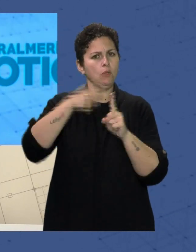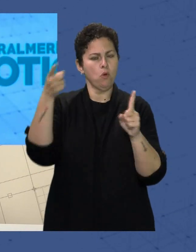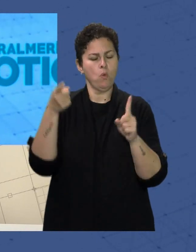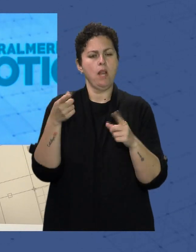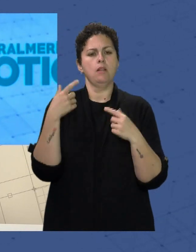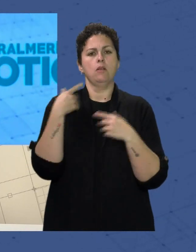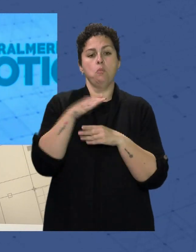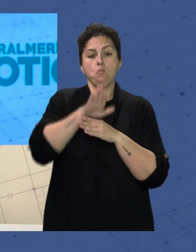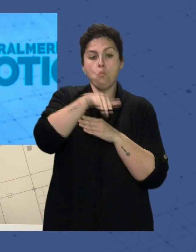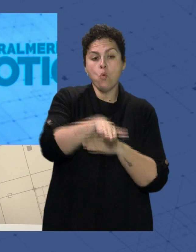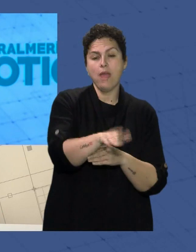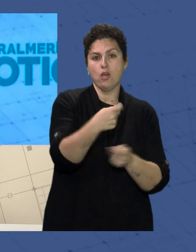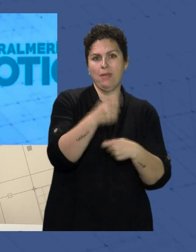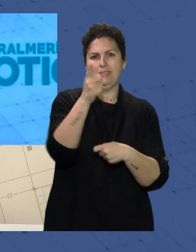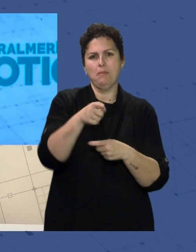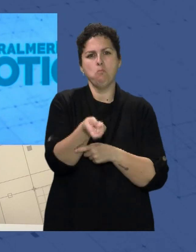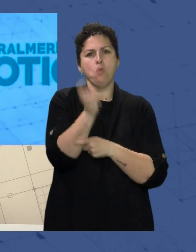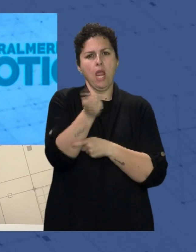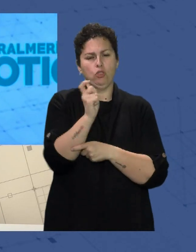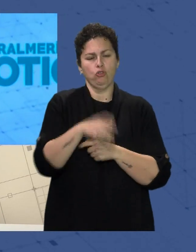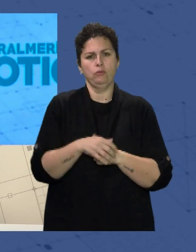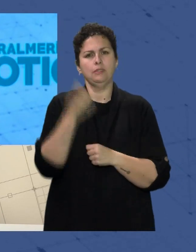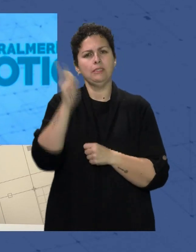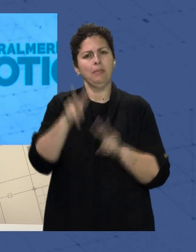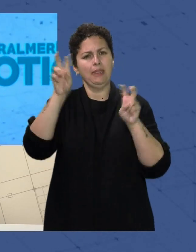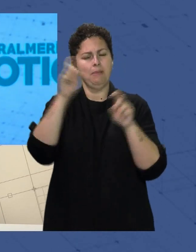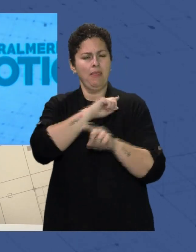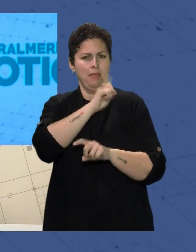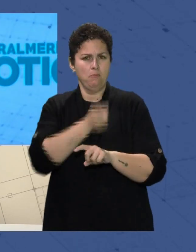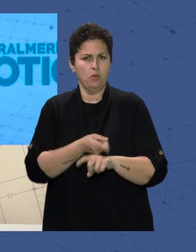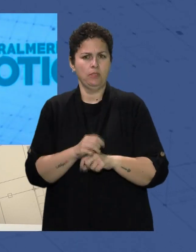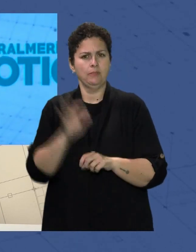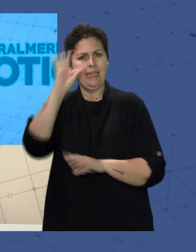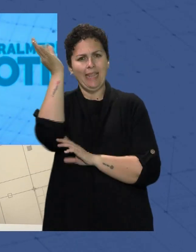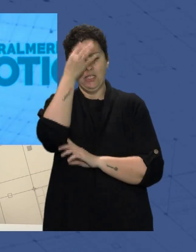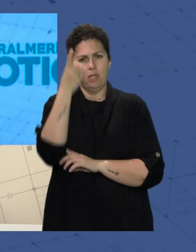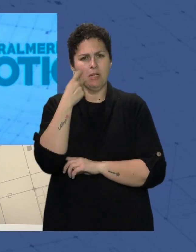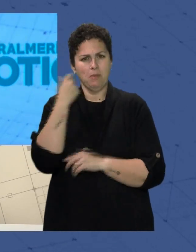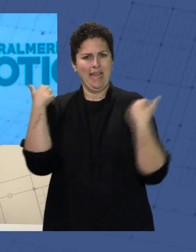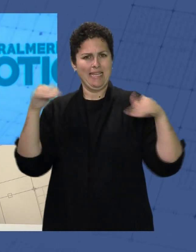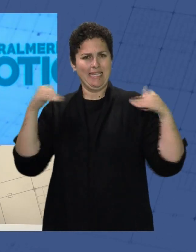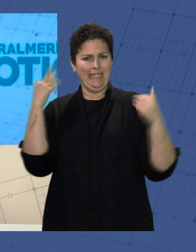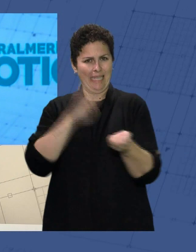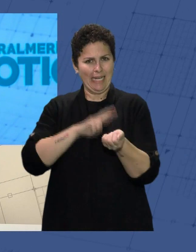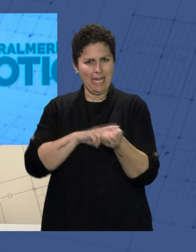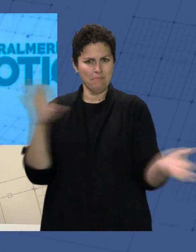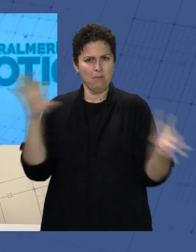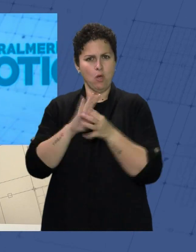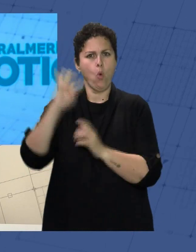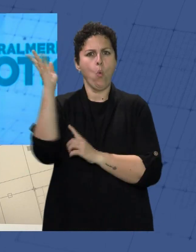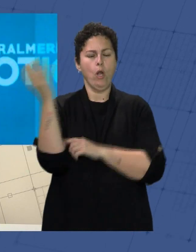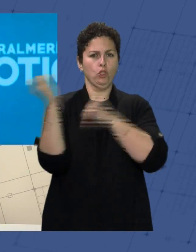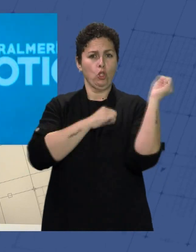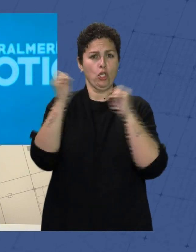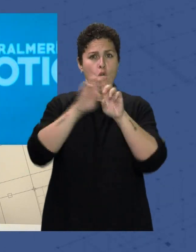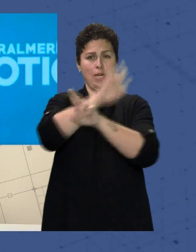comercial Y del puerto pesquero Y un tema deportivo También El talento almeriense En la gimnasia rítmica En el cuarto torneo Nacional